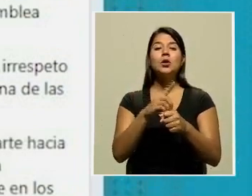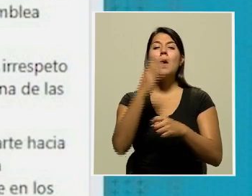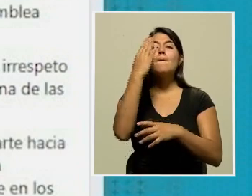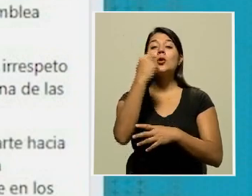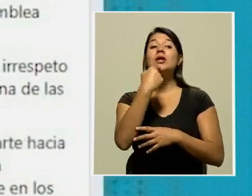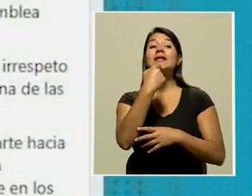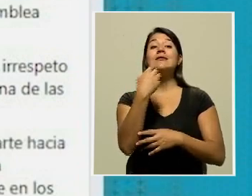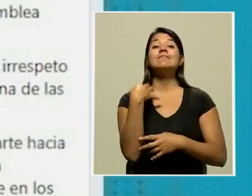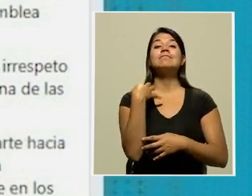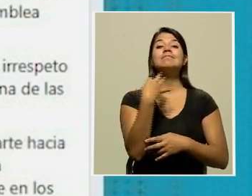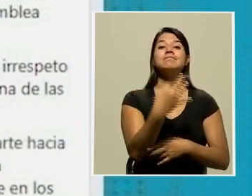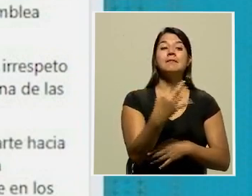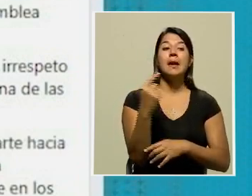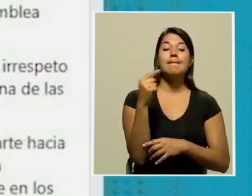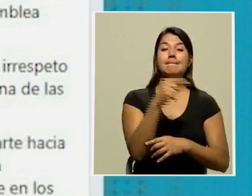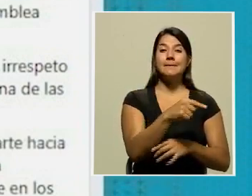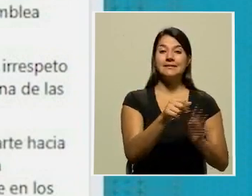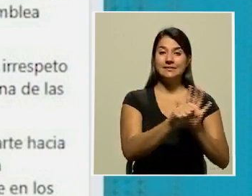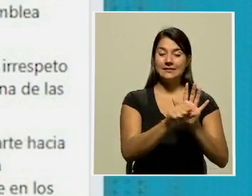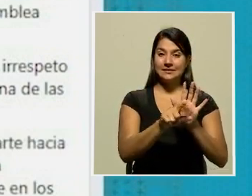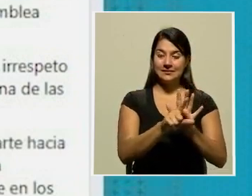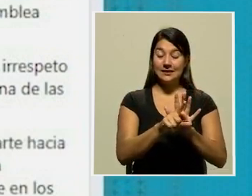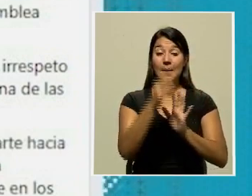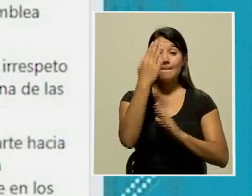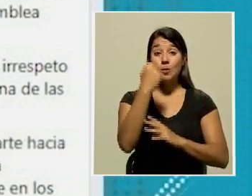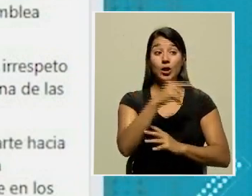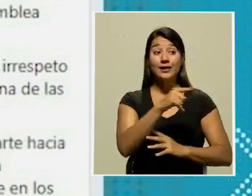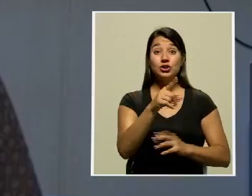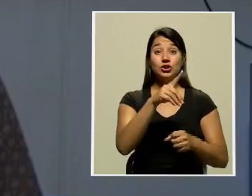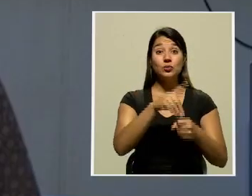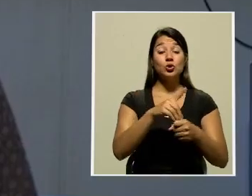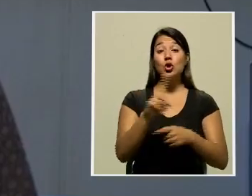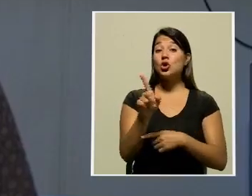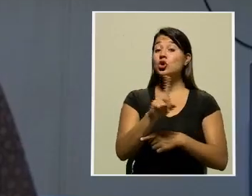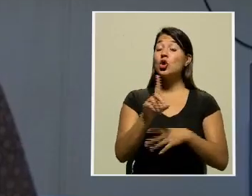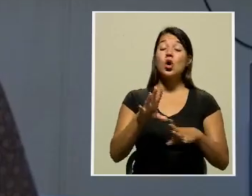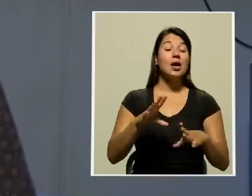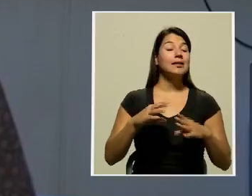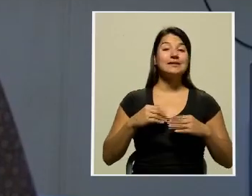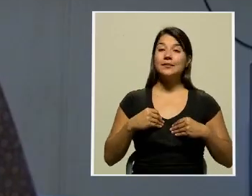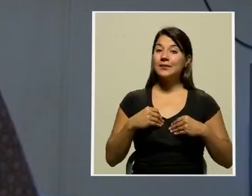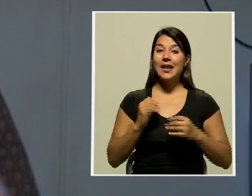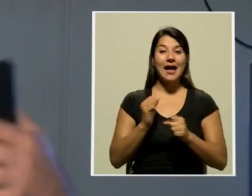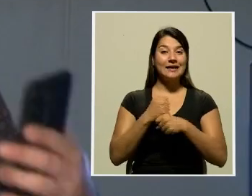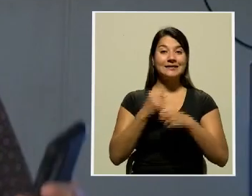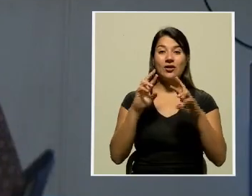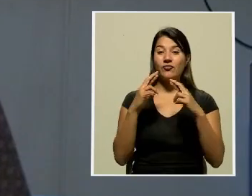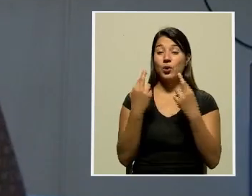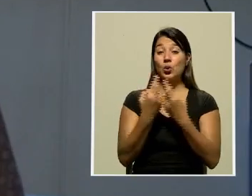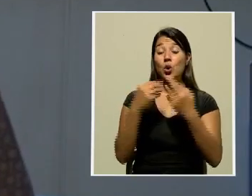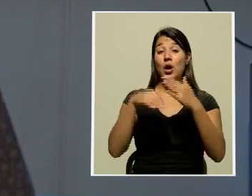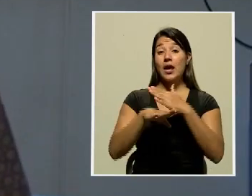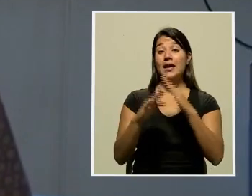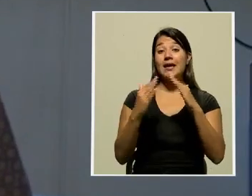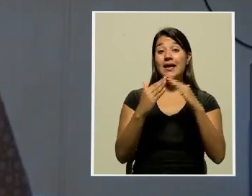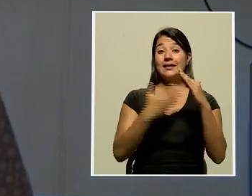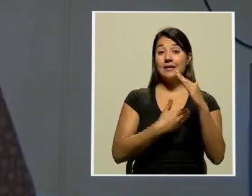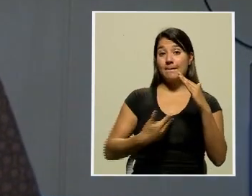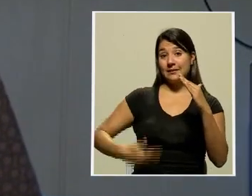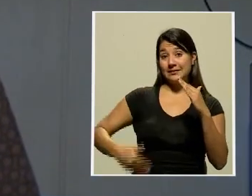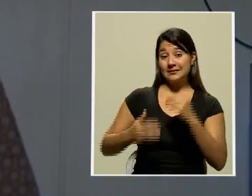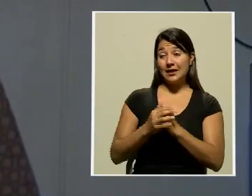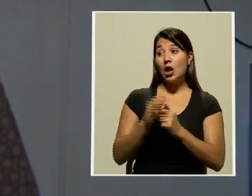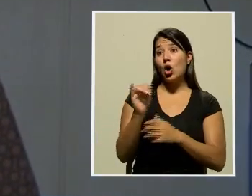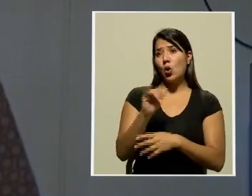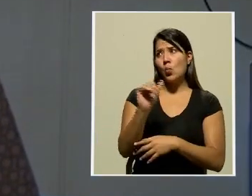legislativo luego de que rechazaran, pues, la posibilidad de que esta audiencia se diera en casa presidencial, como ha pasado con otros presidentes,